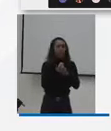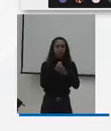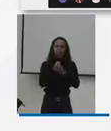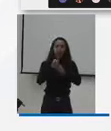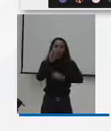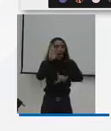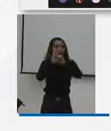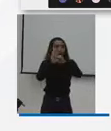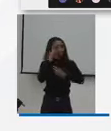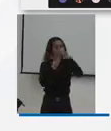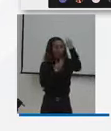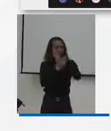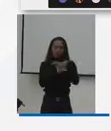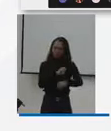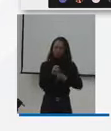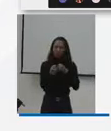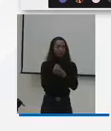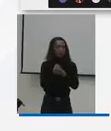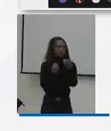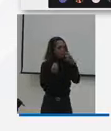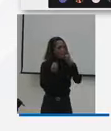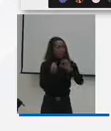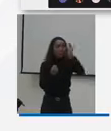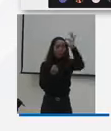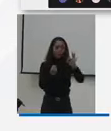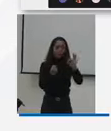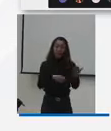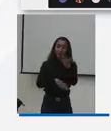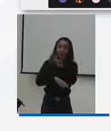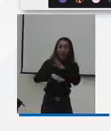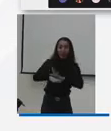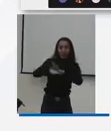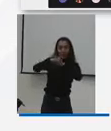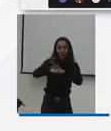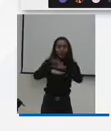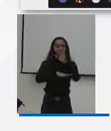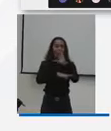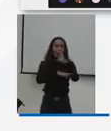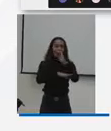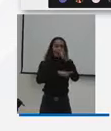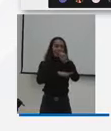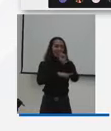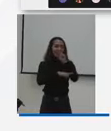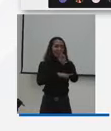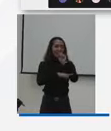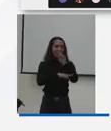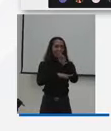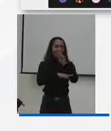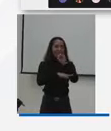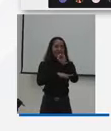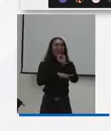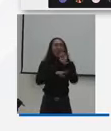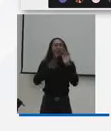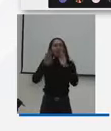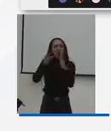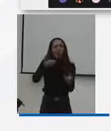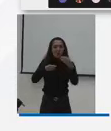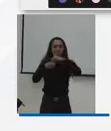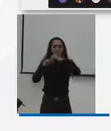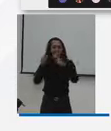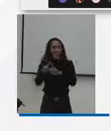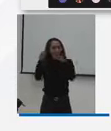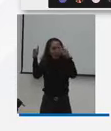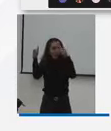un mensaje para el doctor Juan Diego Echavarría es que desde el Congreso exista la receptividad que